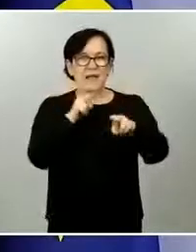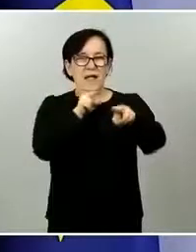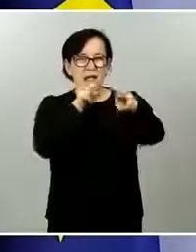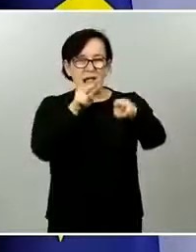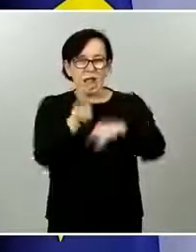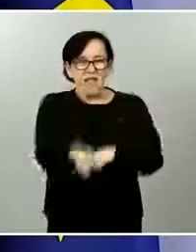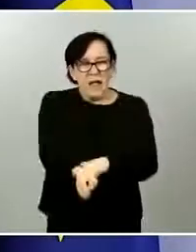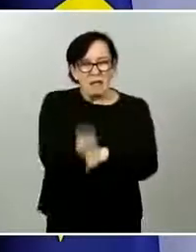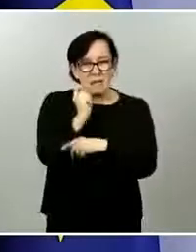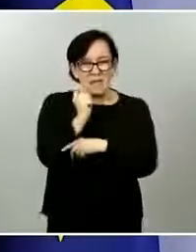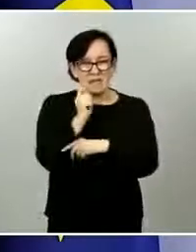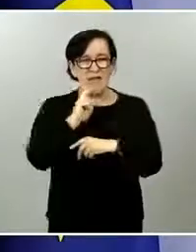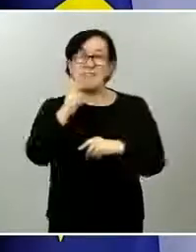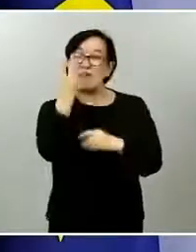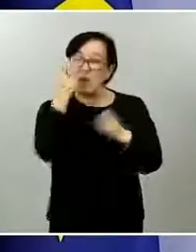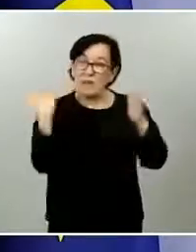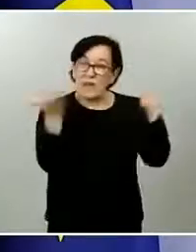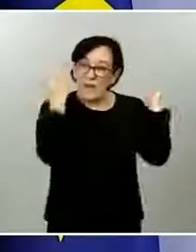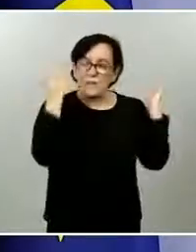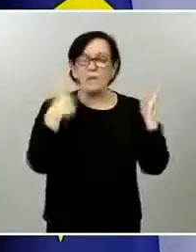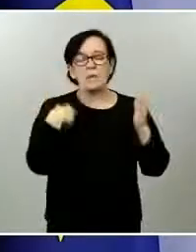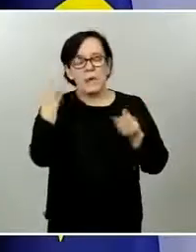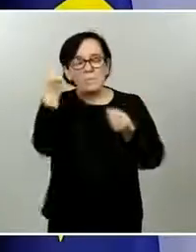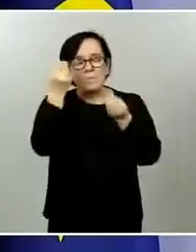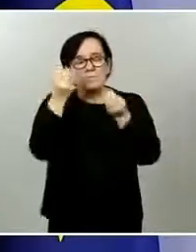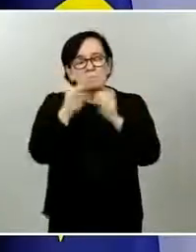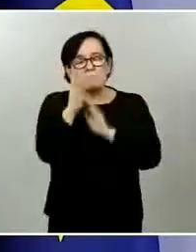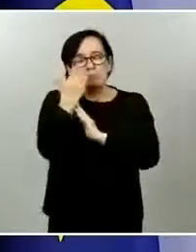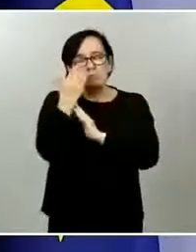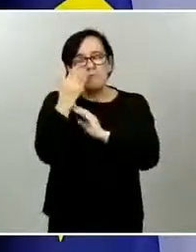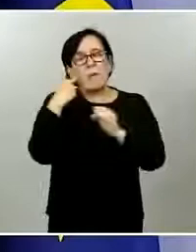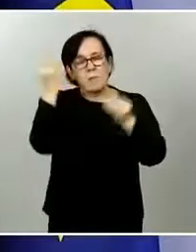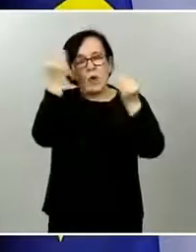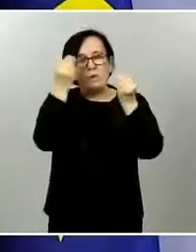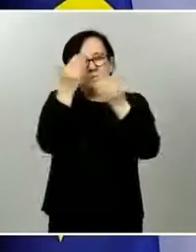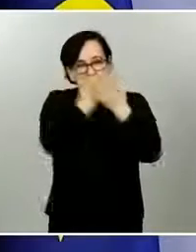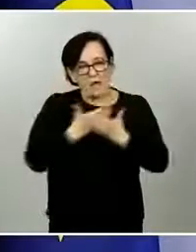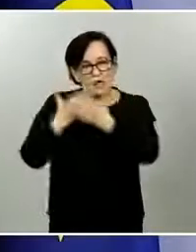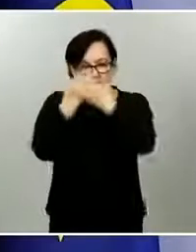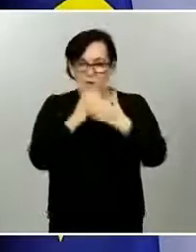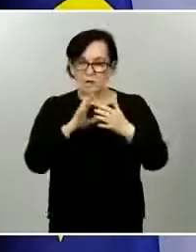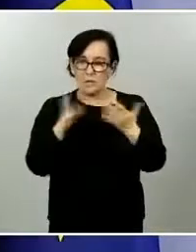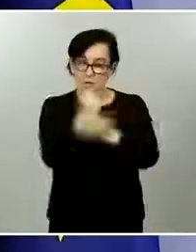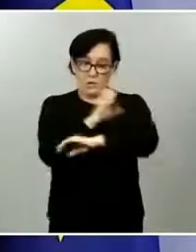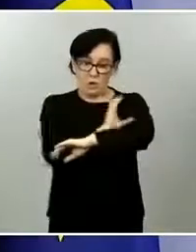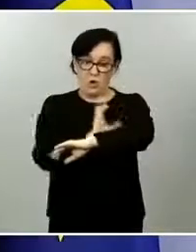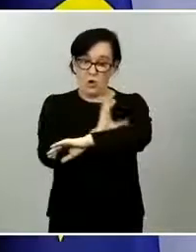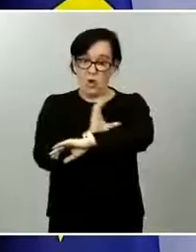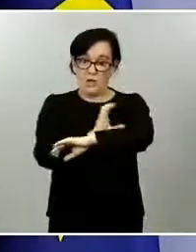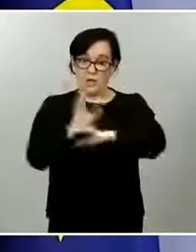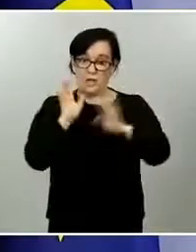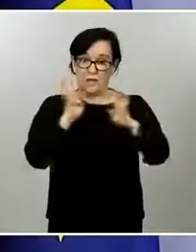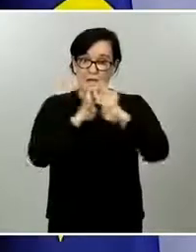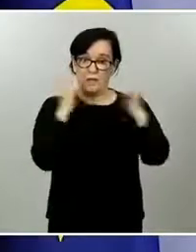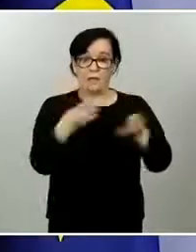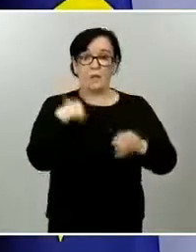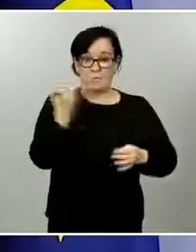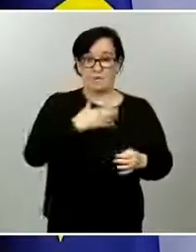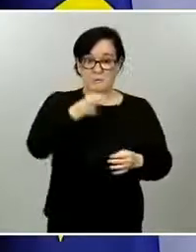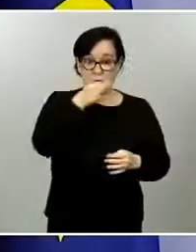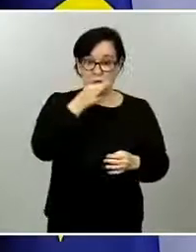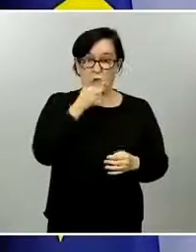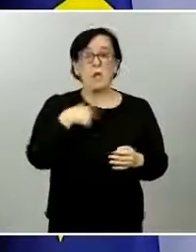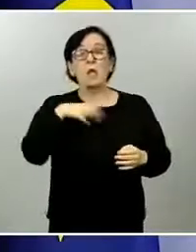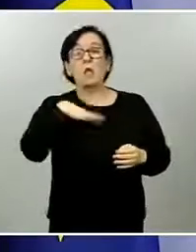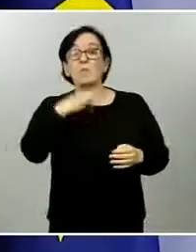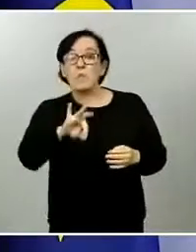dos ámbitos muy concretos. Ha habido peticiones de reconsiderar la permisión de las actividades de caza y pesca, que están previstas en la